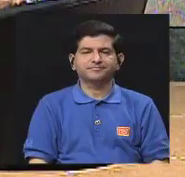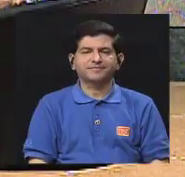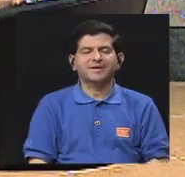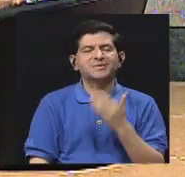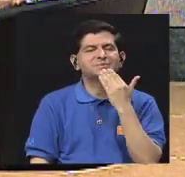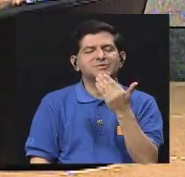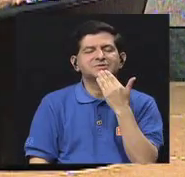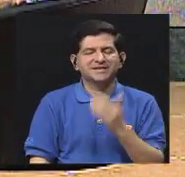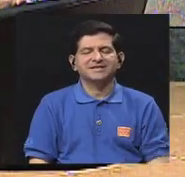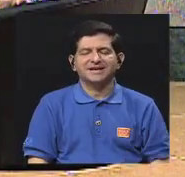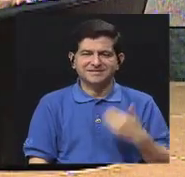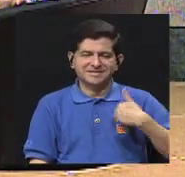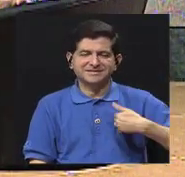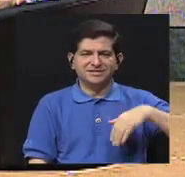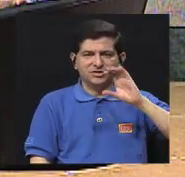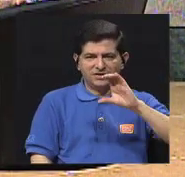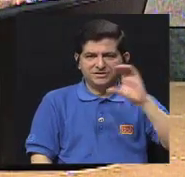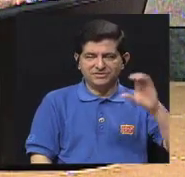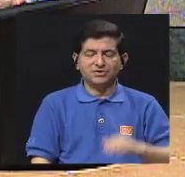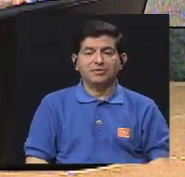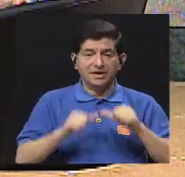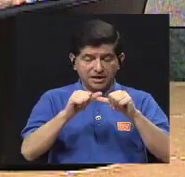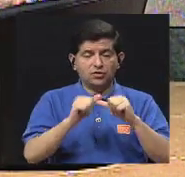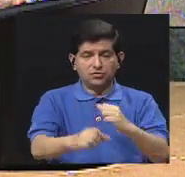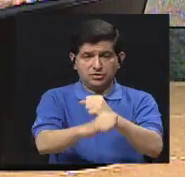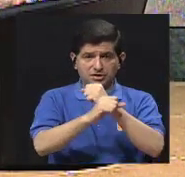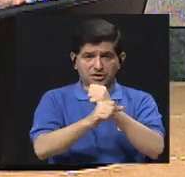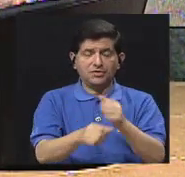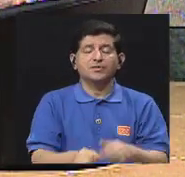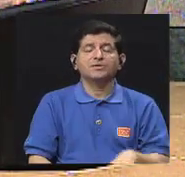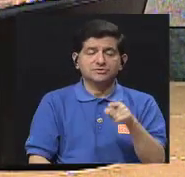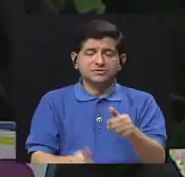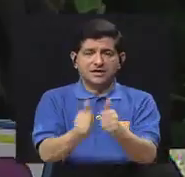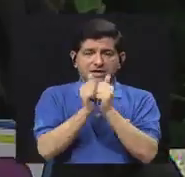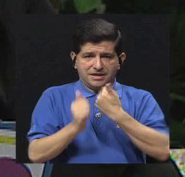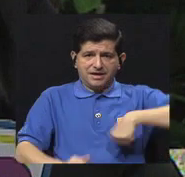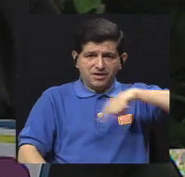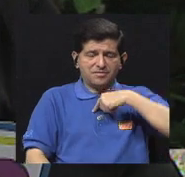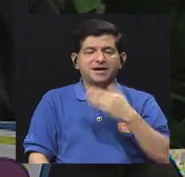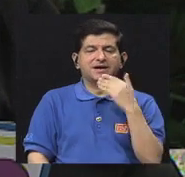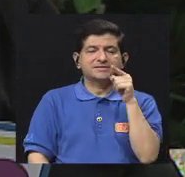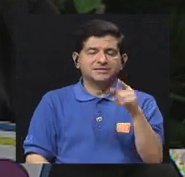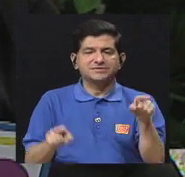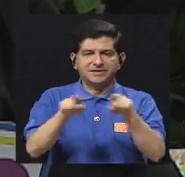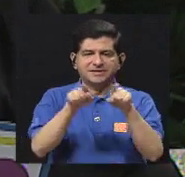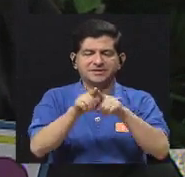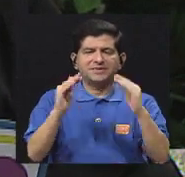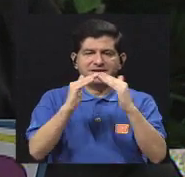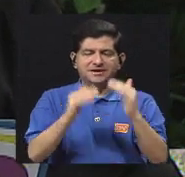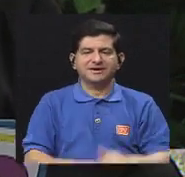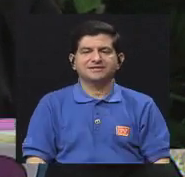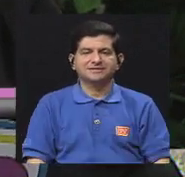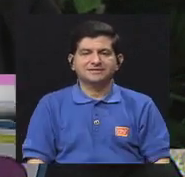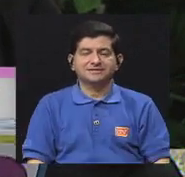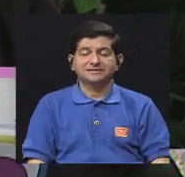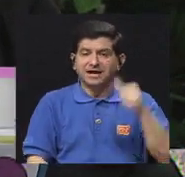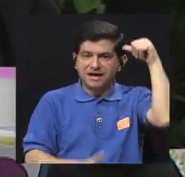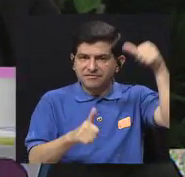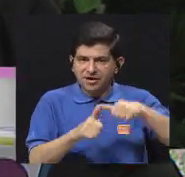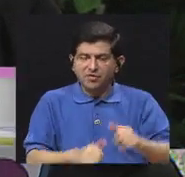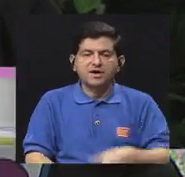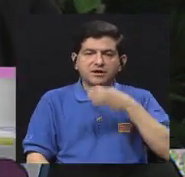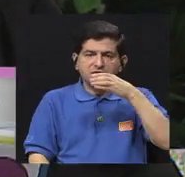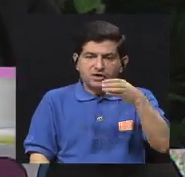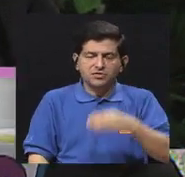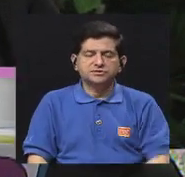muchas gracias esperamos que nos siga acompañando con mucho gusto a la orden muchas gracias a usted también en sus hogares muchas gracias recuerde que nos puede hacer llegar